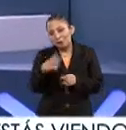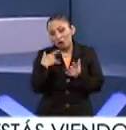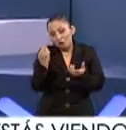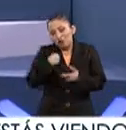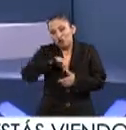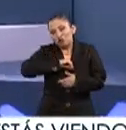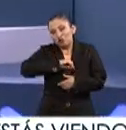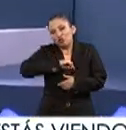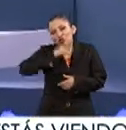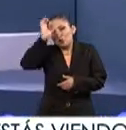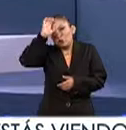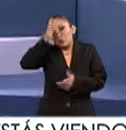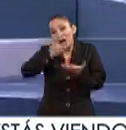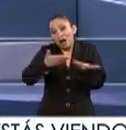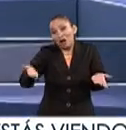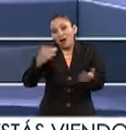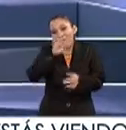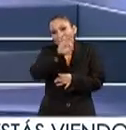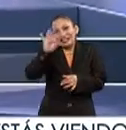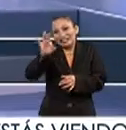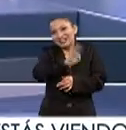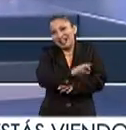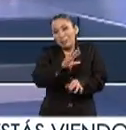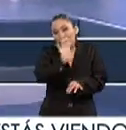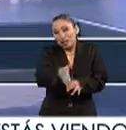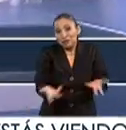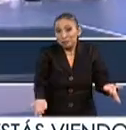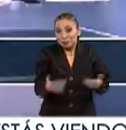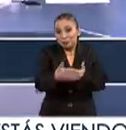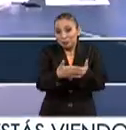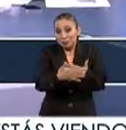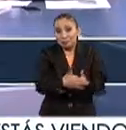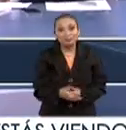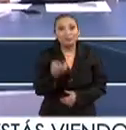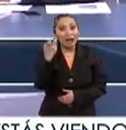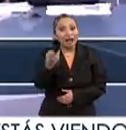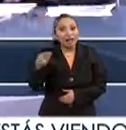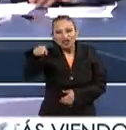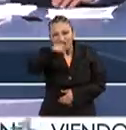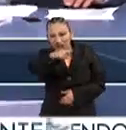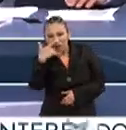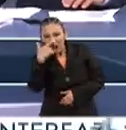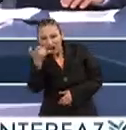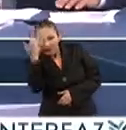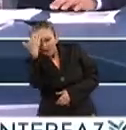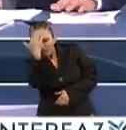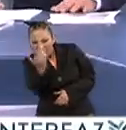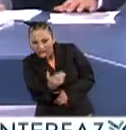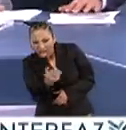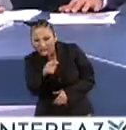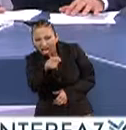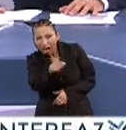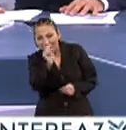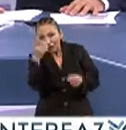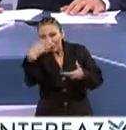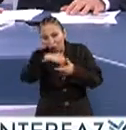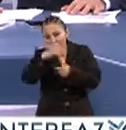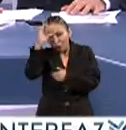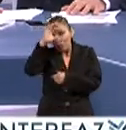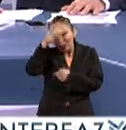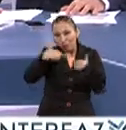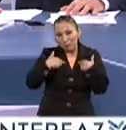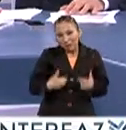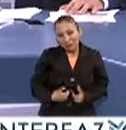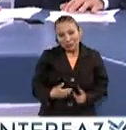esencial de nuestra cultura y más ahora en nuestras fechas. Así es, sin duda alguna estos seres extraordinarios forman parte de la cultura